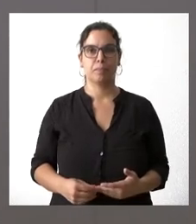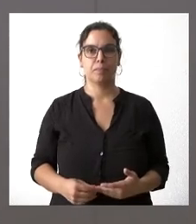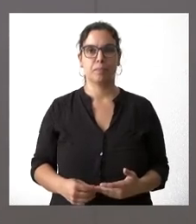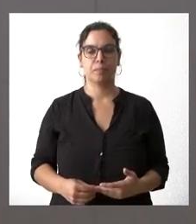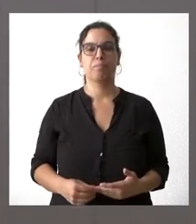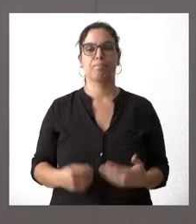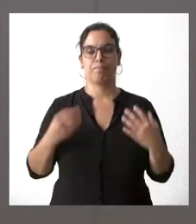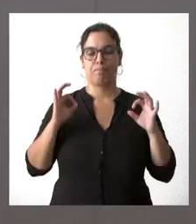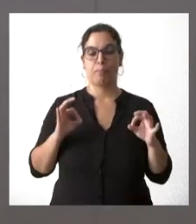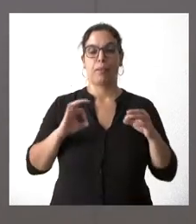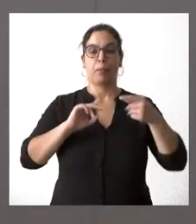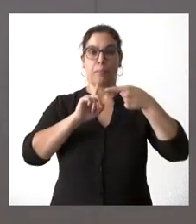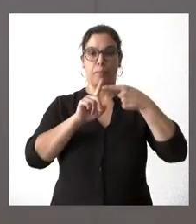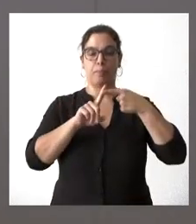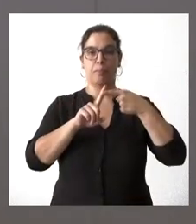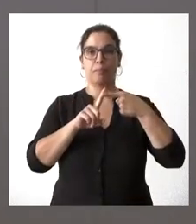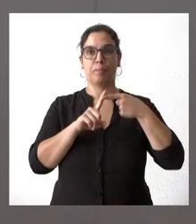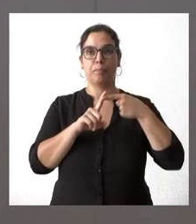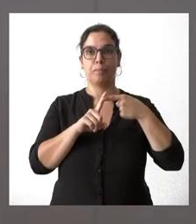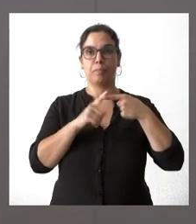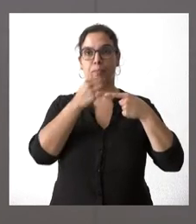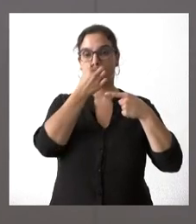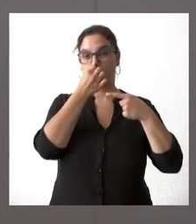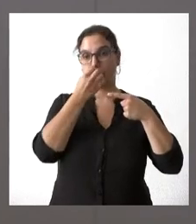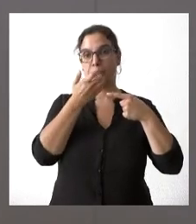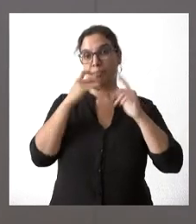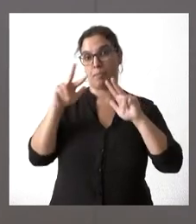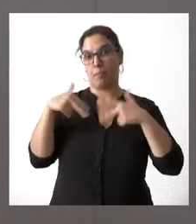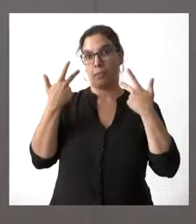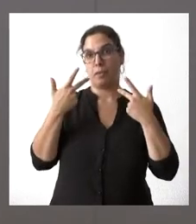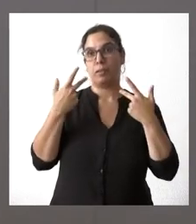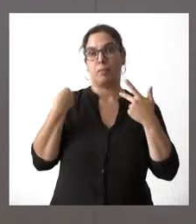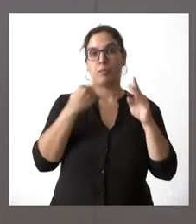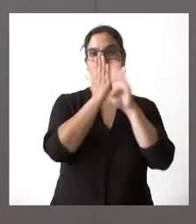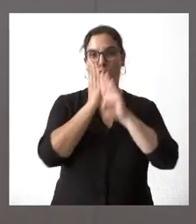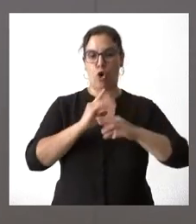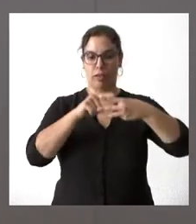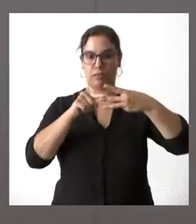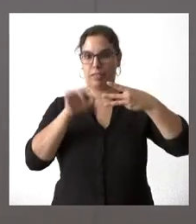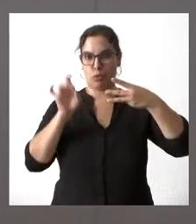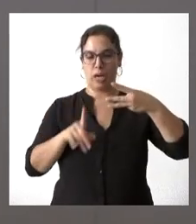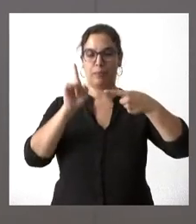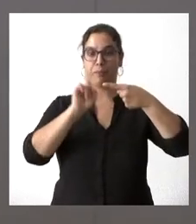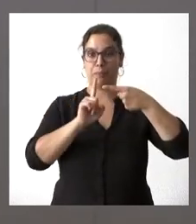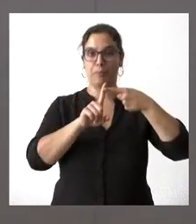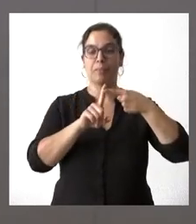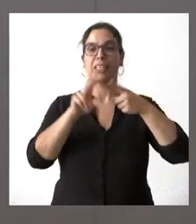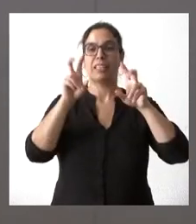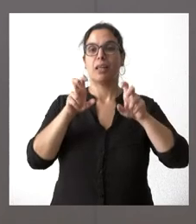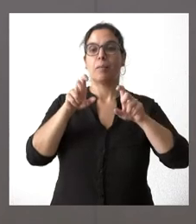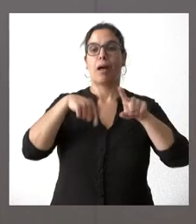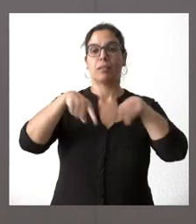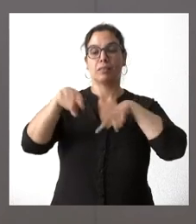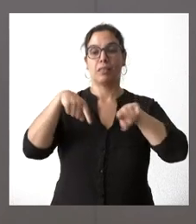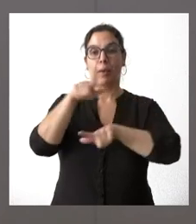Bien, en primer lugar, y si me permite, también contestando por el orden en el que usted lo ha pedido, la bonificación de